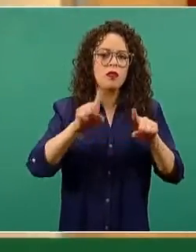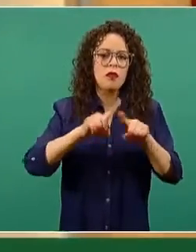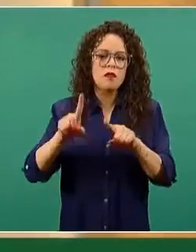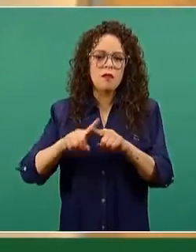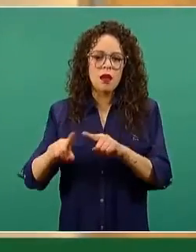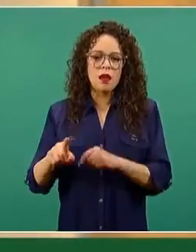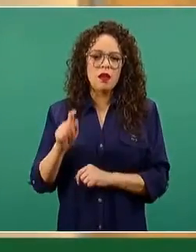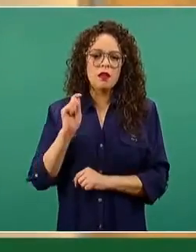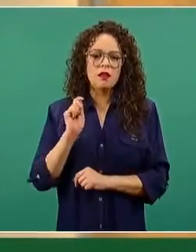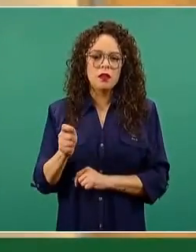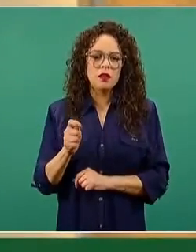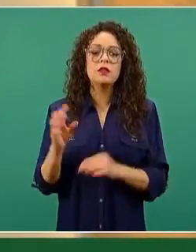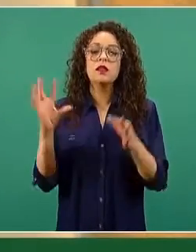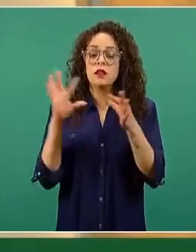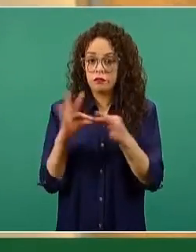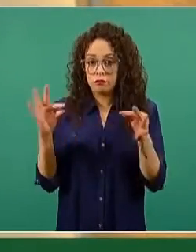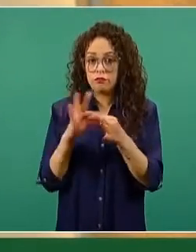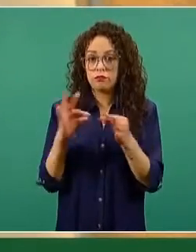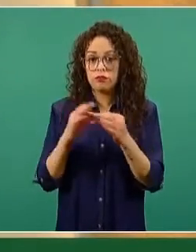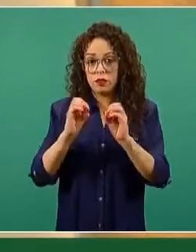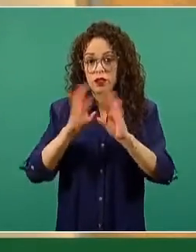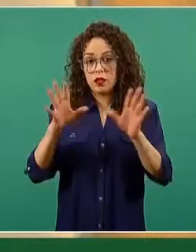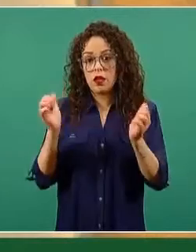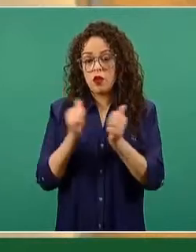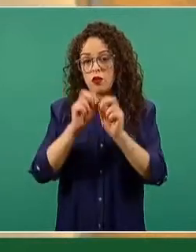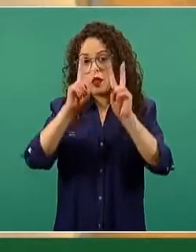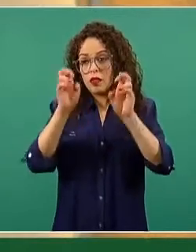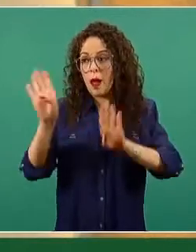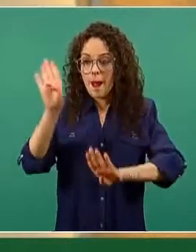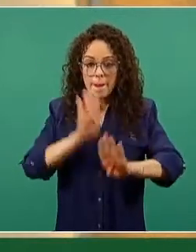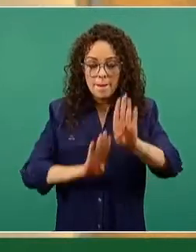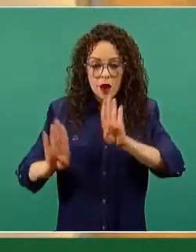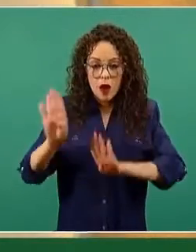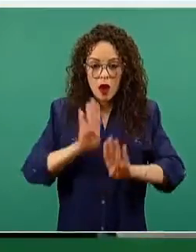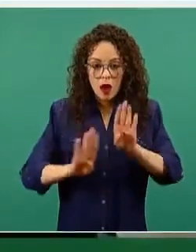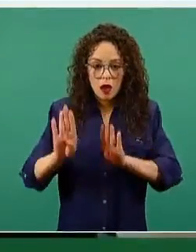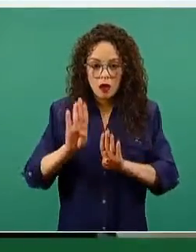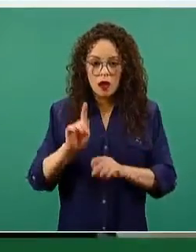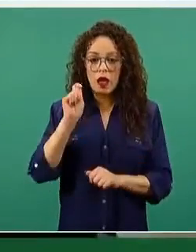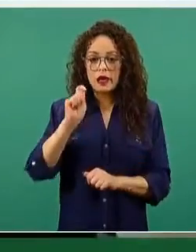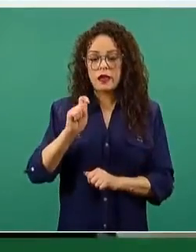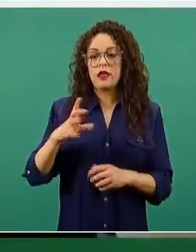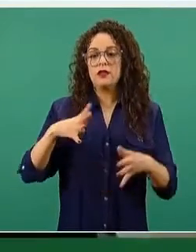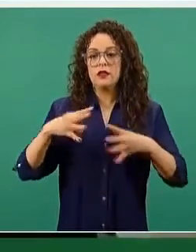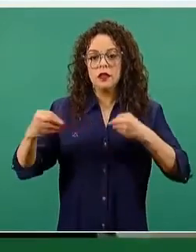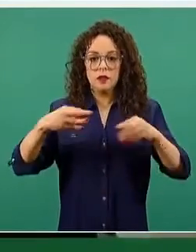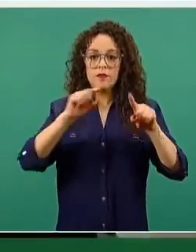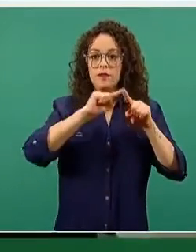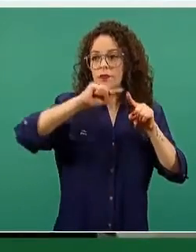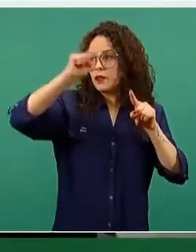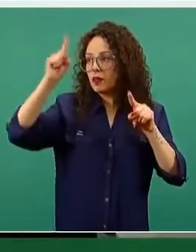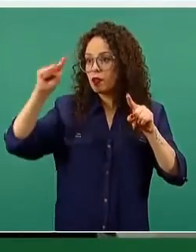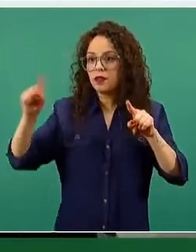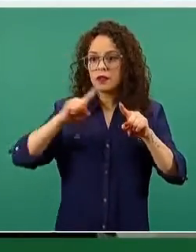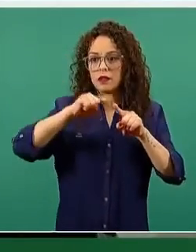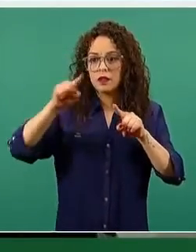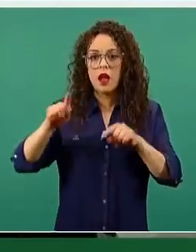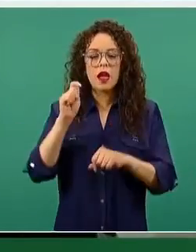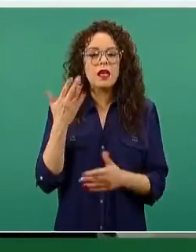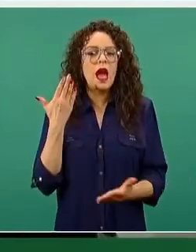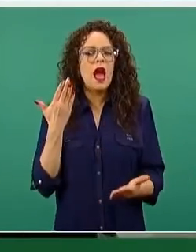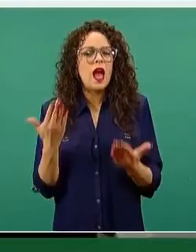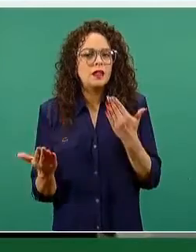que tienen explicación biológica, iniciando con curvas epidémicas que tienen los casos estimados,